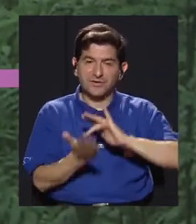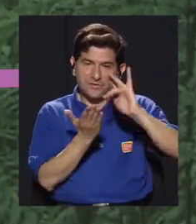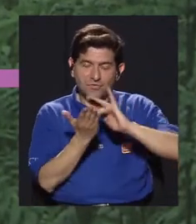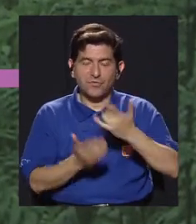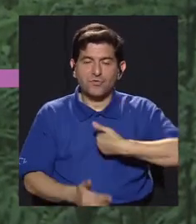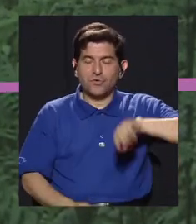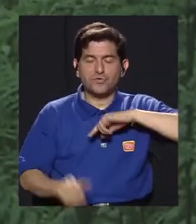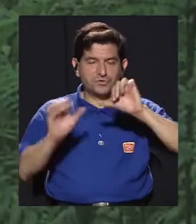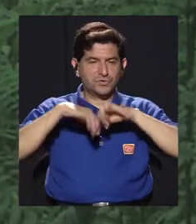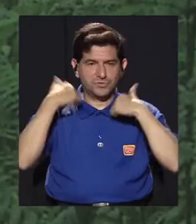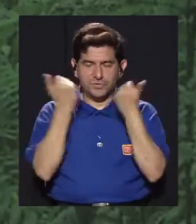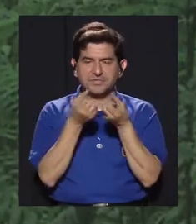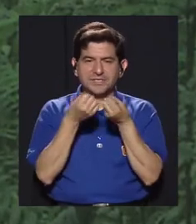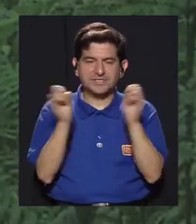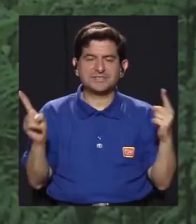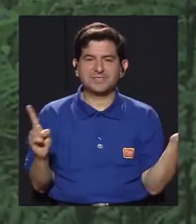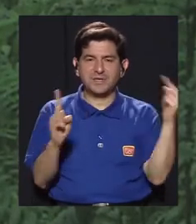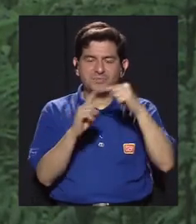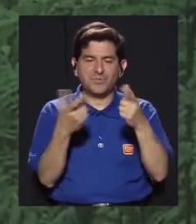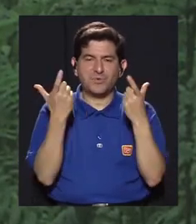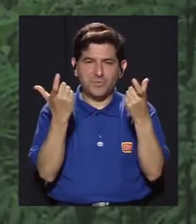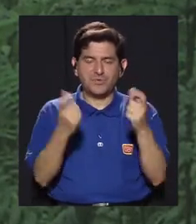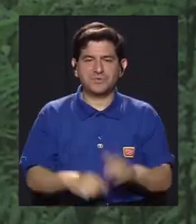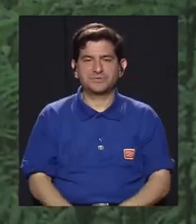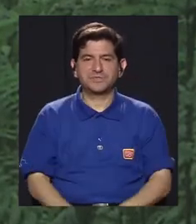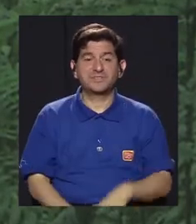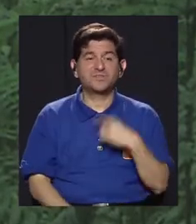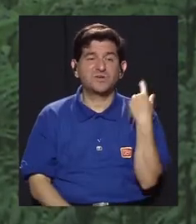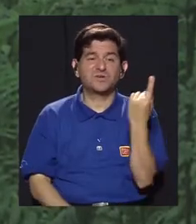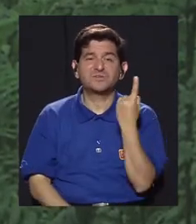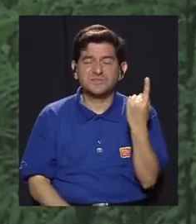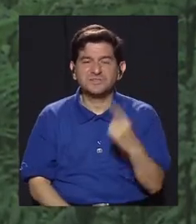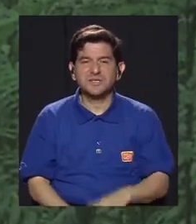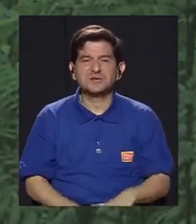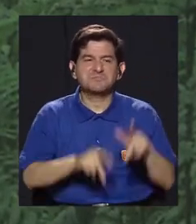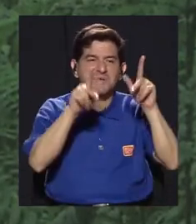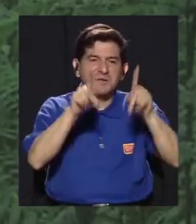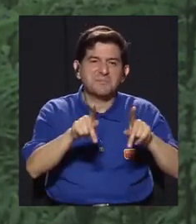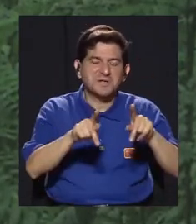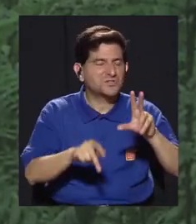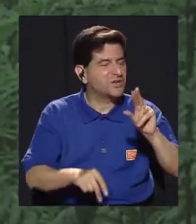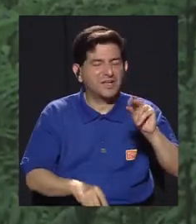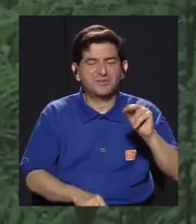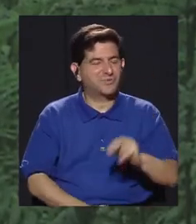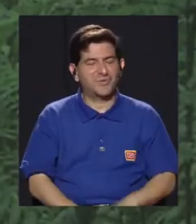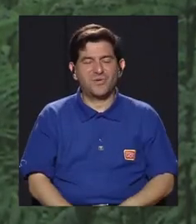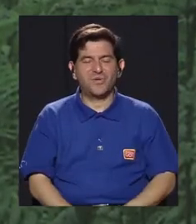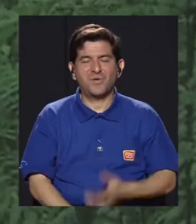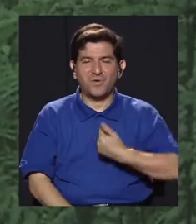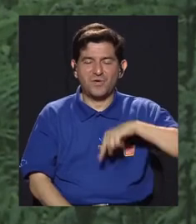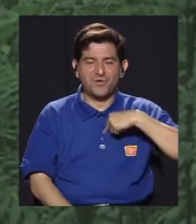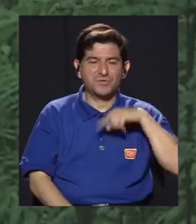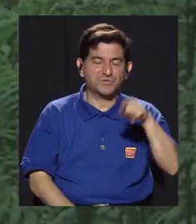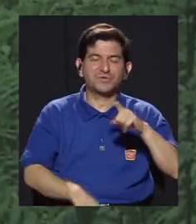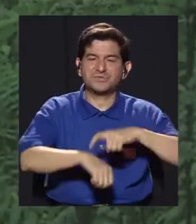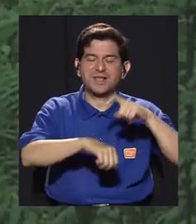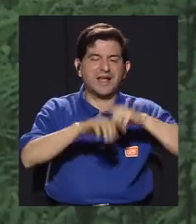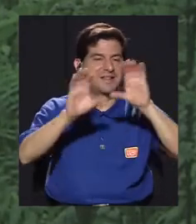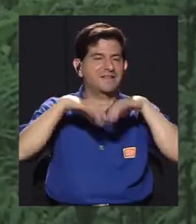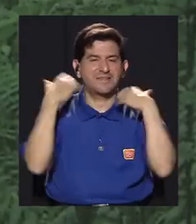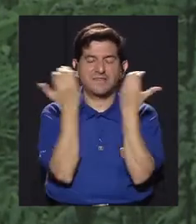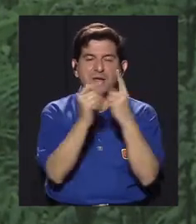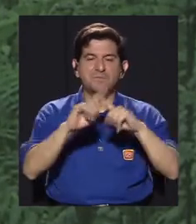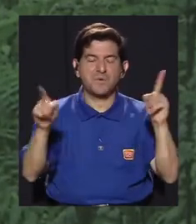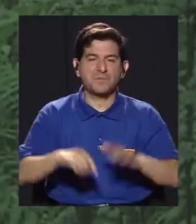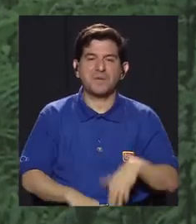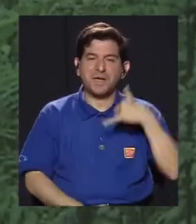lucro y todos somos voluntarios no es como que siempre hay alguna persona ahí sino que estamos abiertos en el horario de las clases pero el teléfono